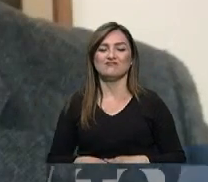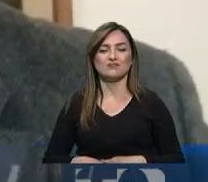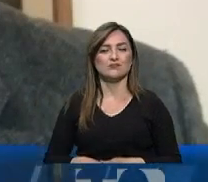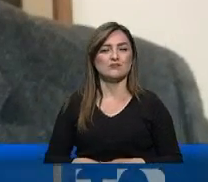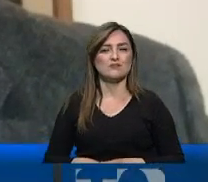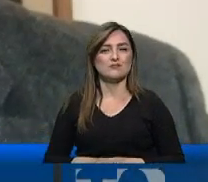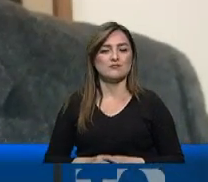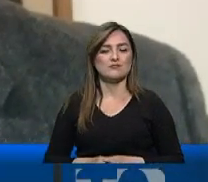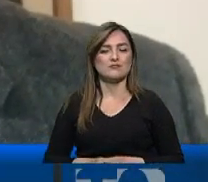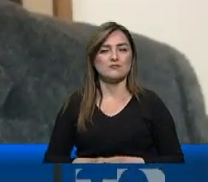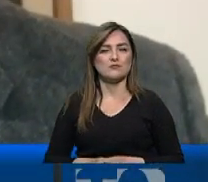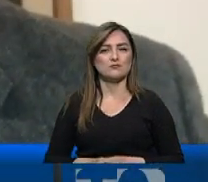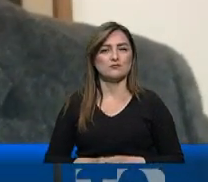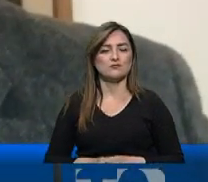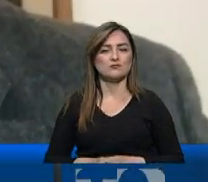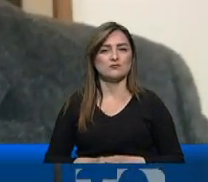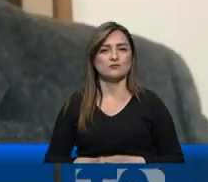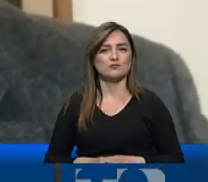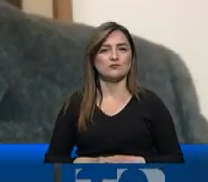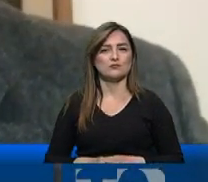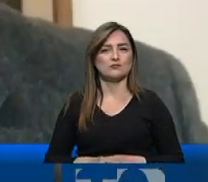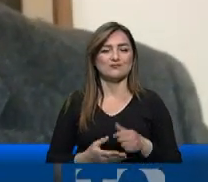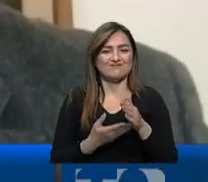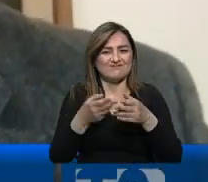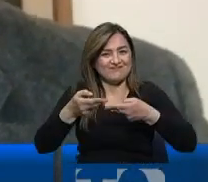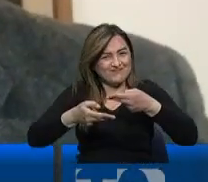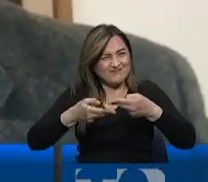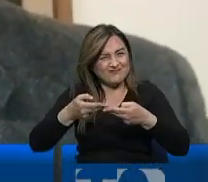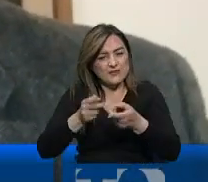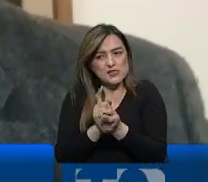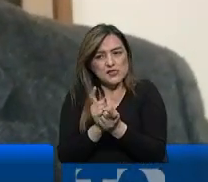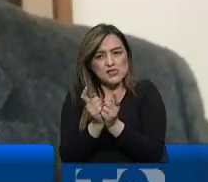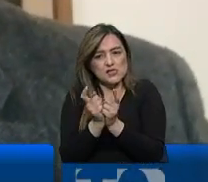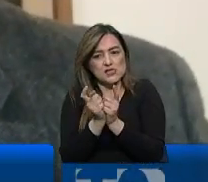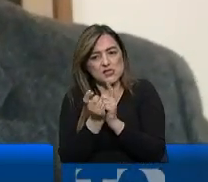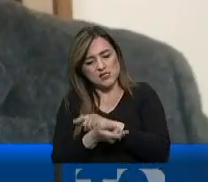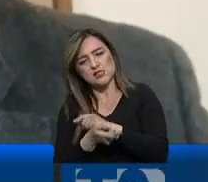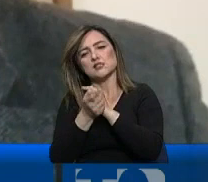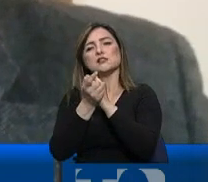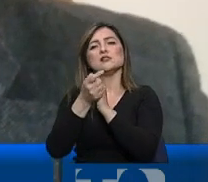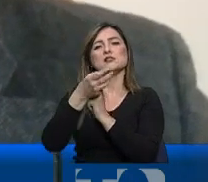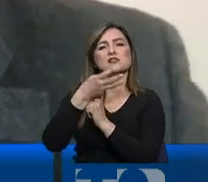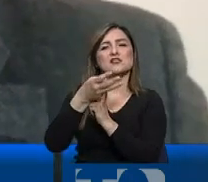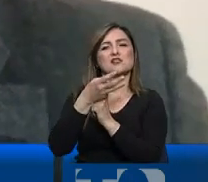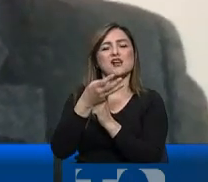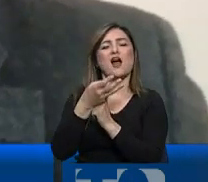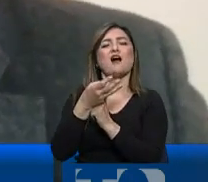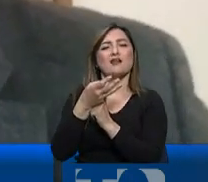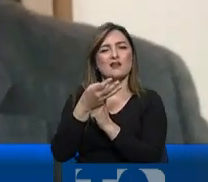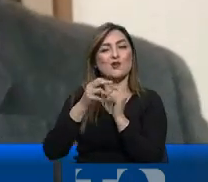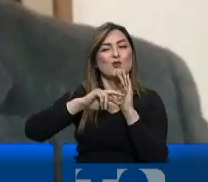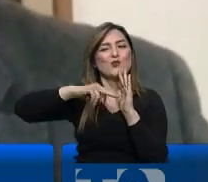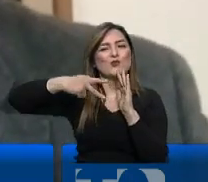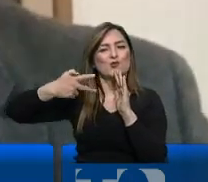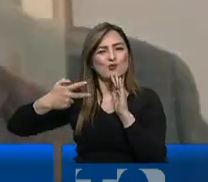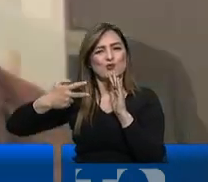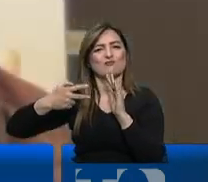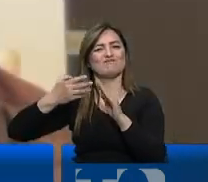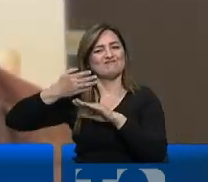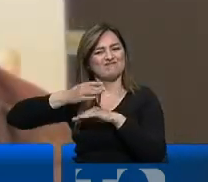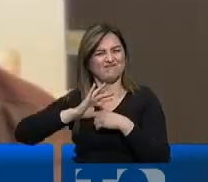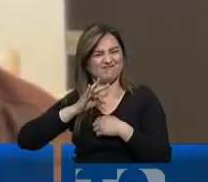los que pudieron adaptar su modelo de negocio a la pandemia y a la